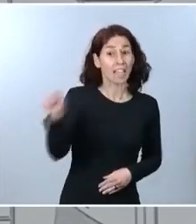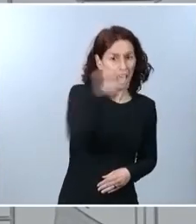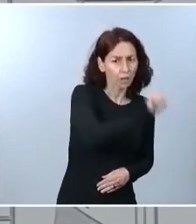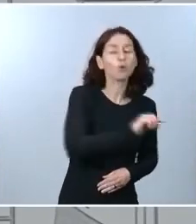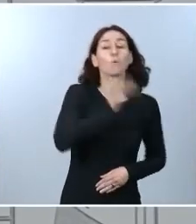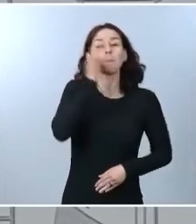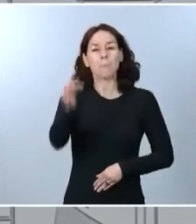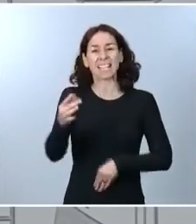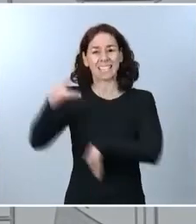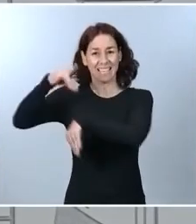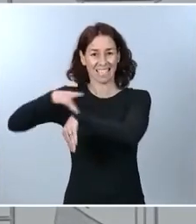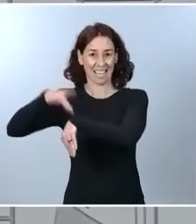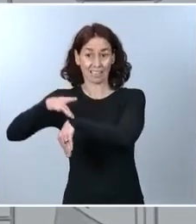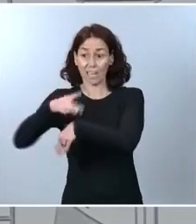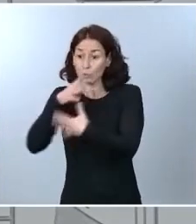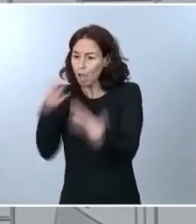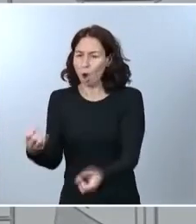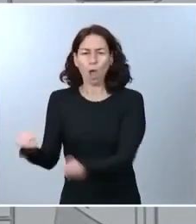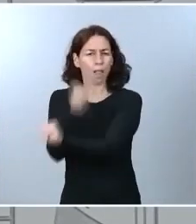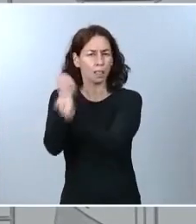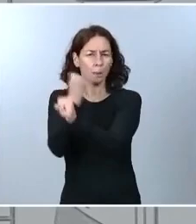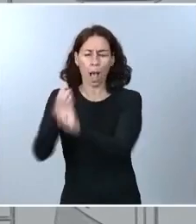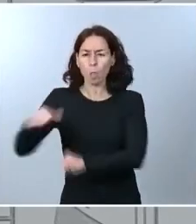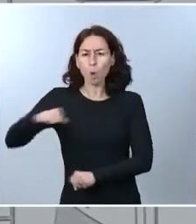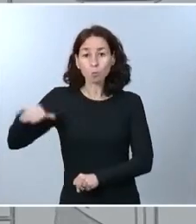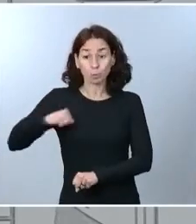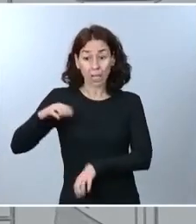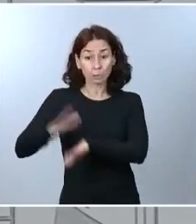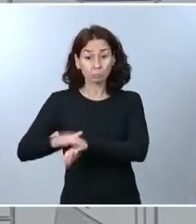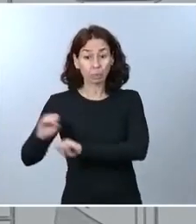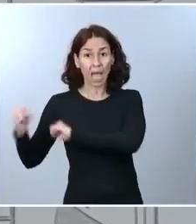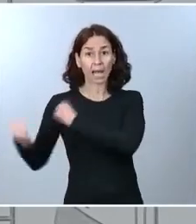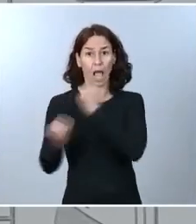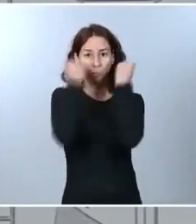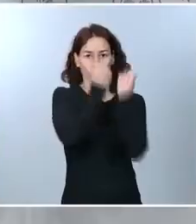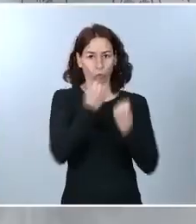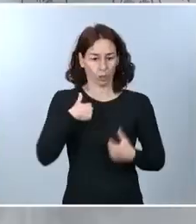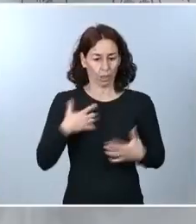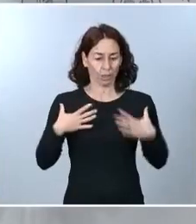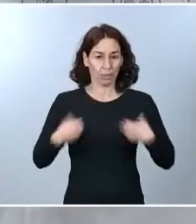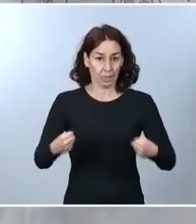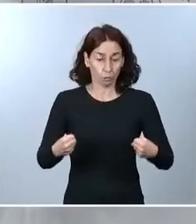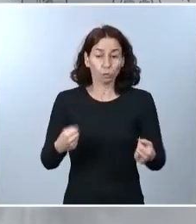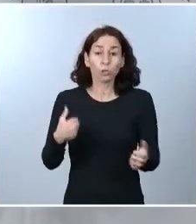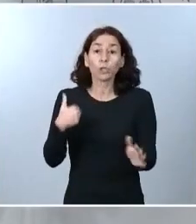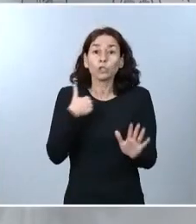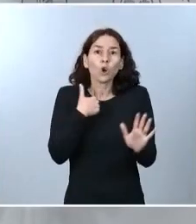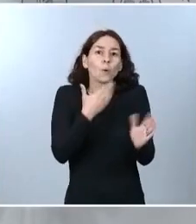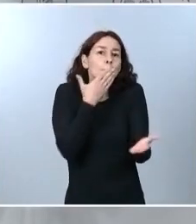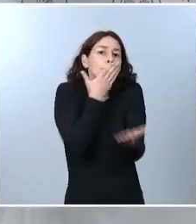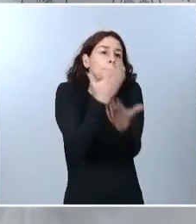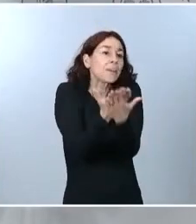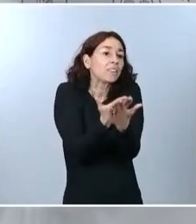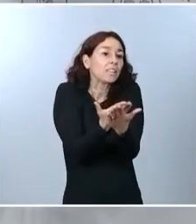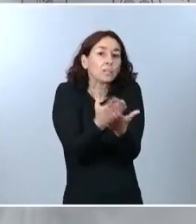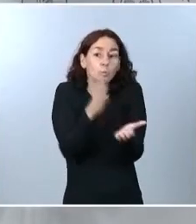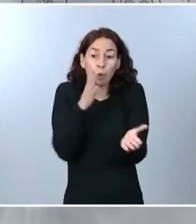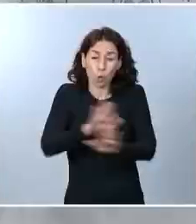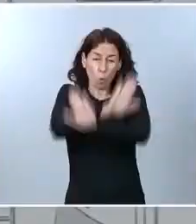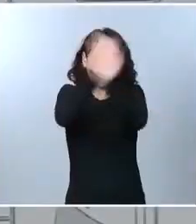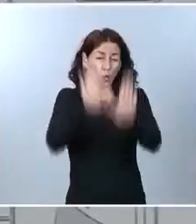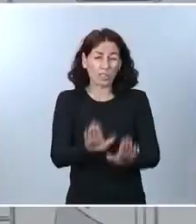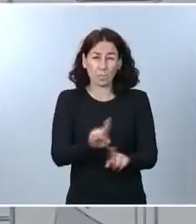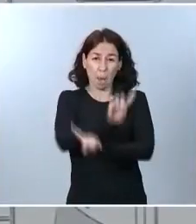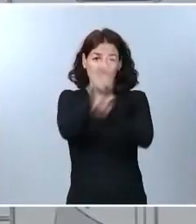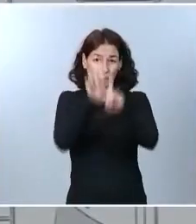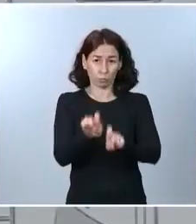a salvar vidas y a proteger nuestra salud. Me gustaría, Secretario de Estado, si pudiera, al ser esta la última de las preguntas, simplemente trasladar